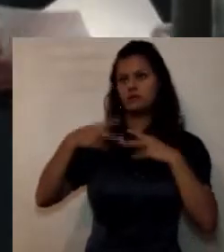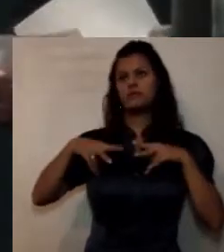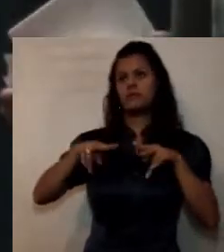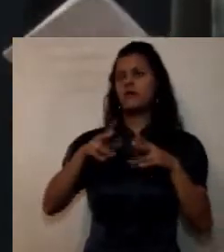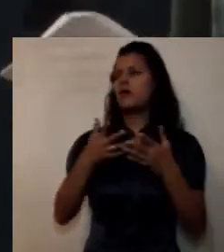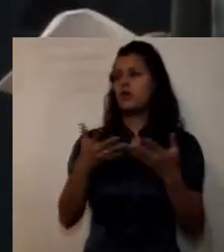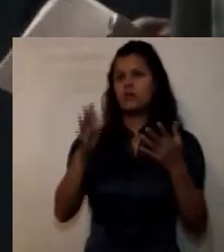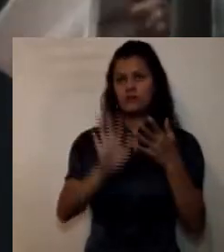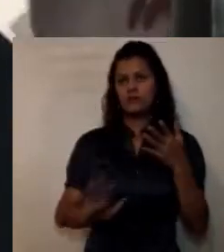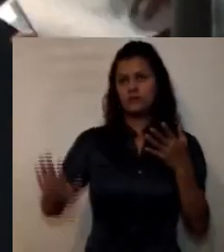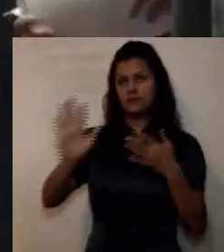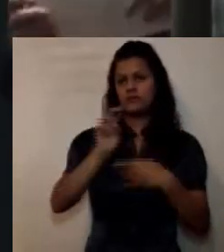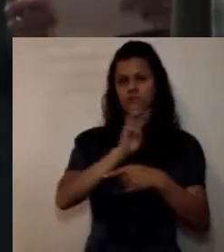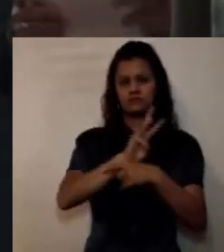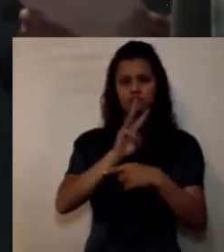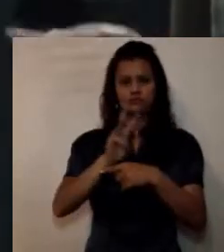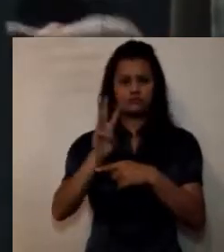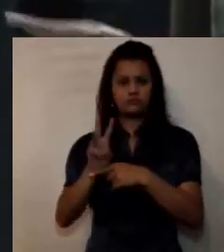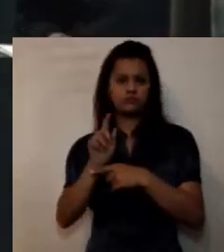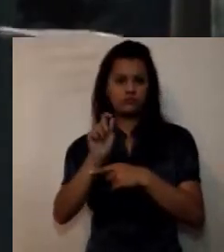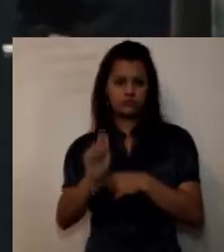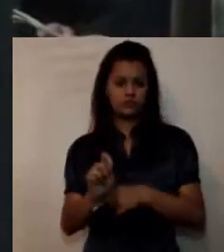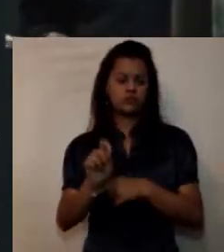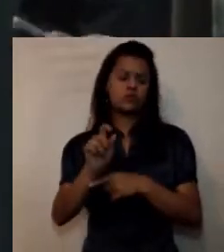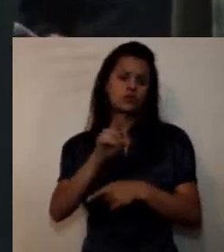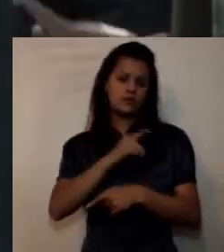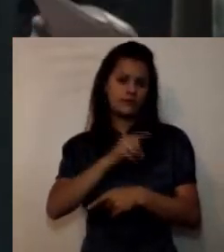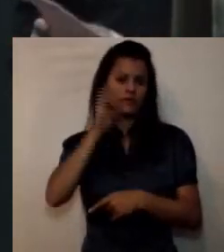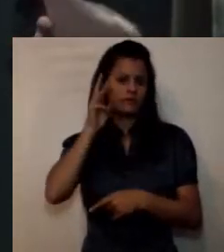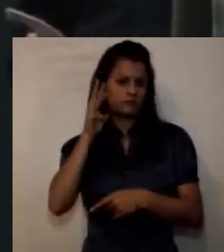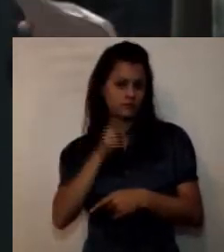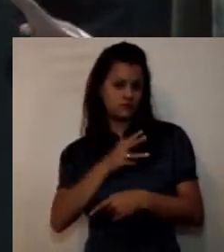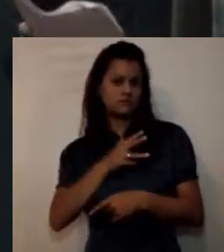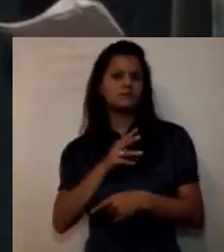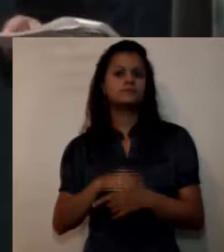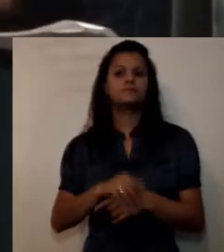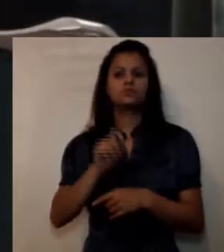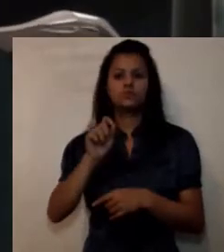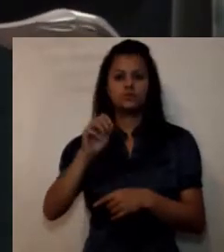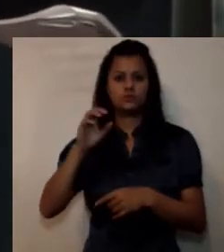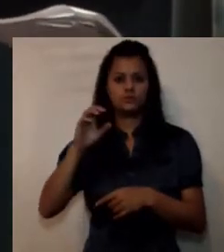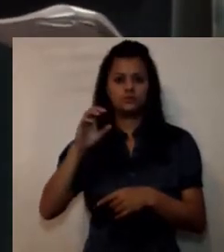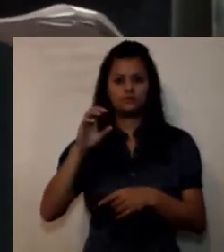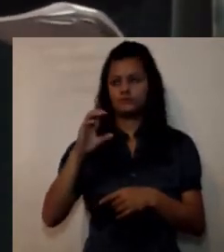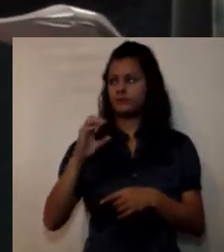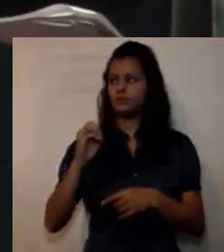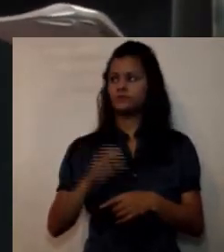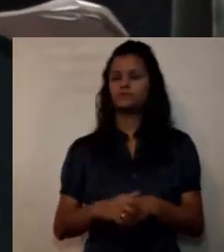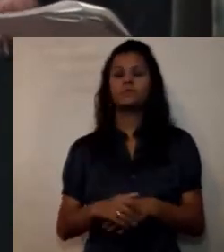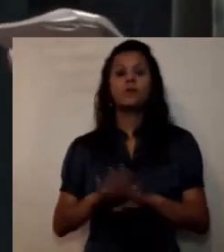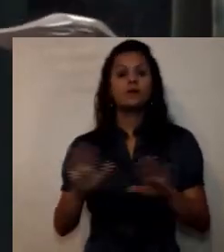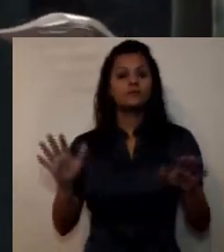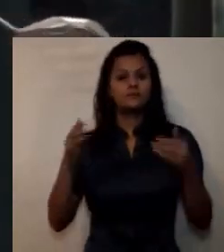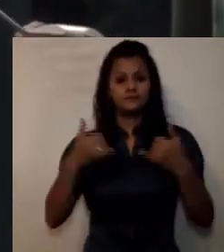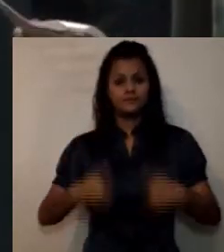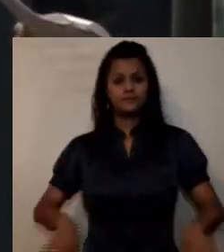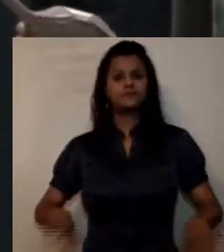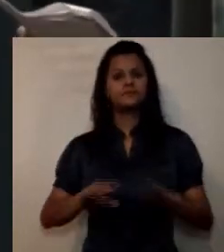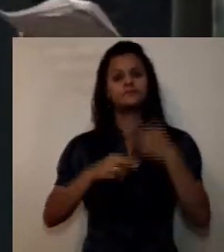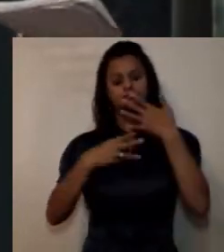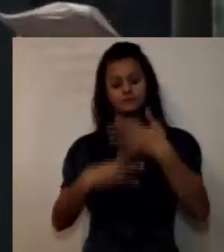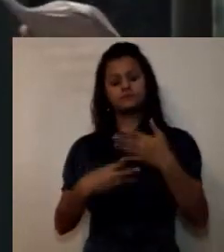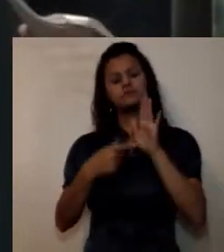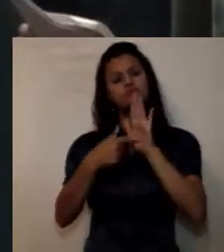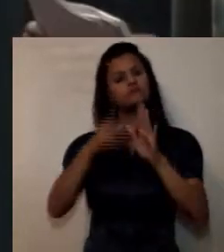www.umng.edu.co octavo presentación de las conclusiones del